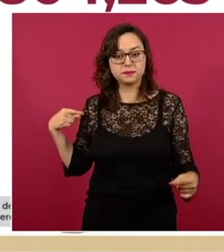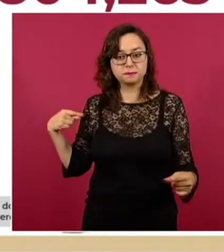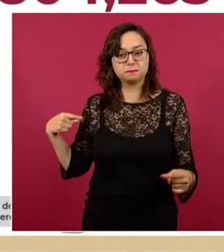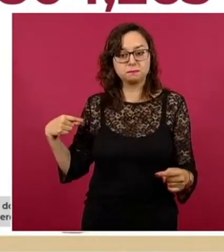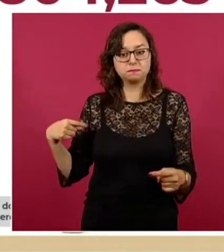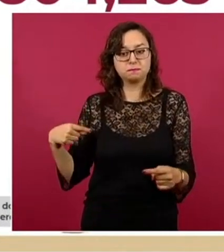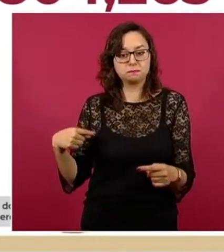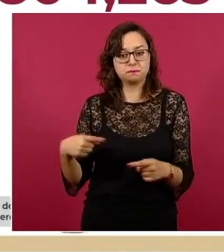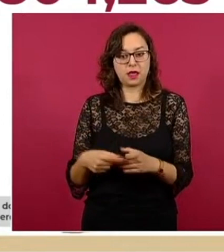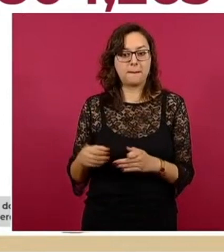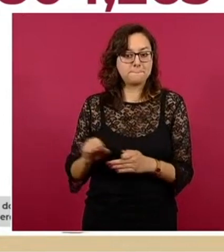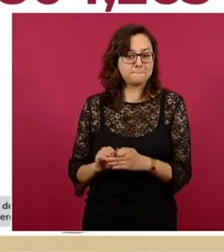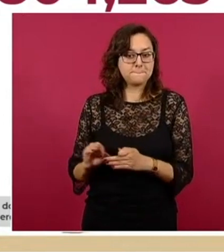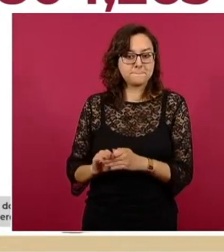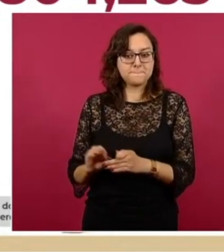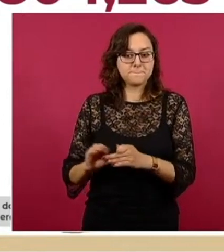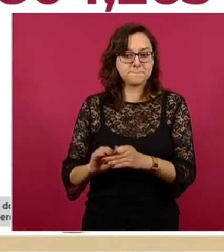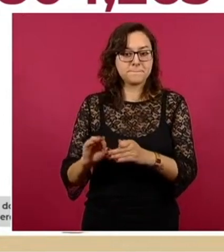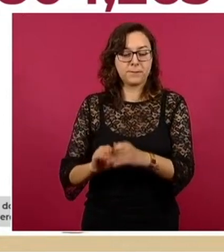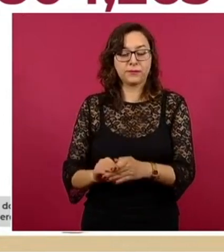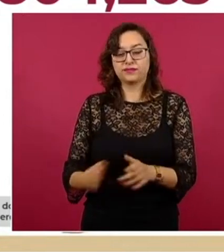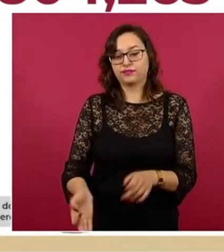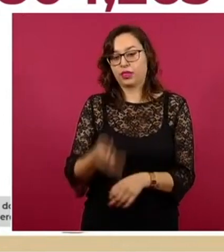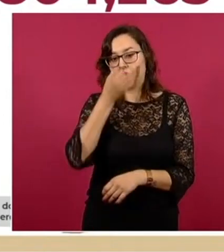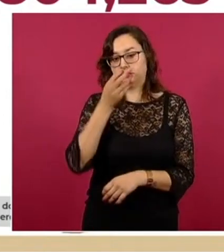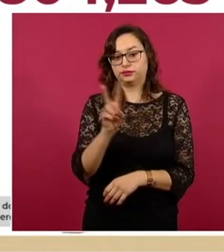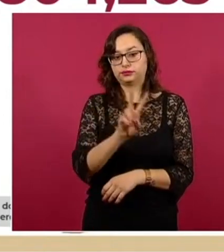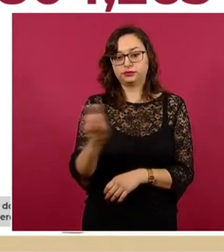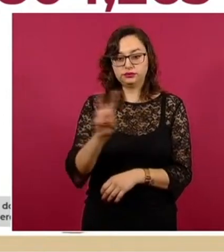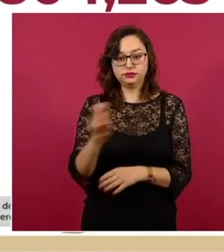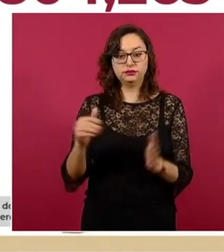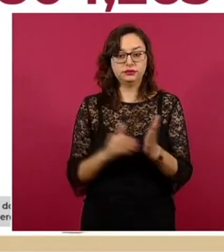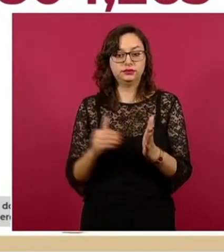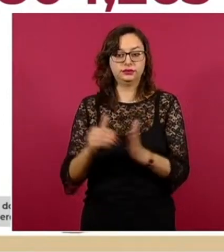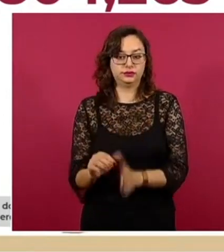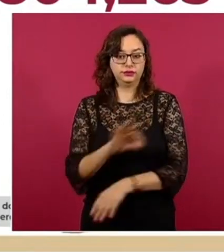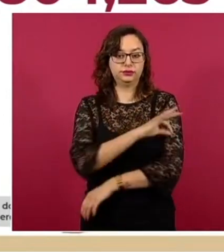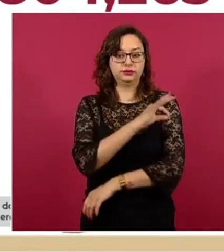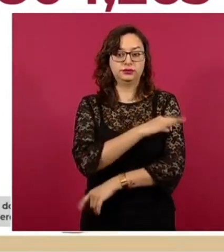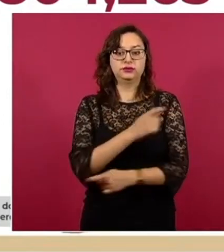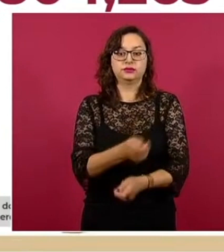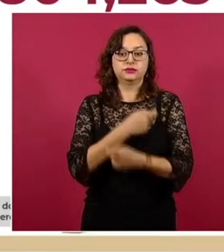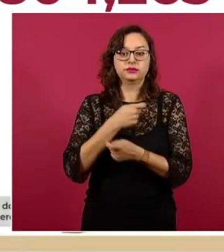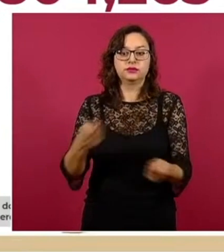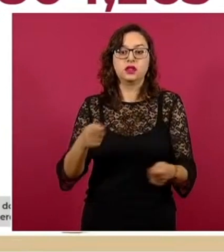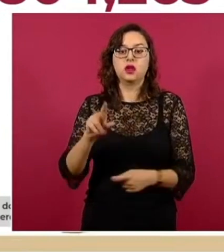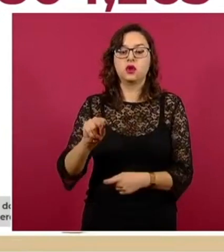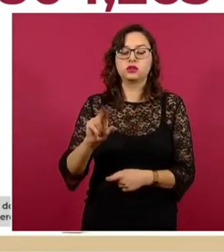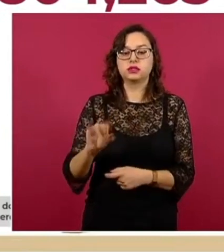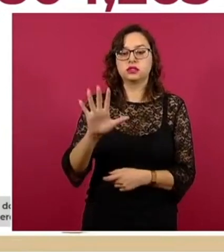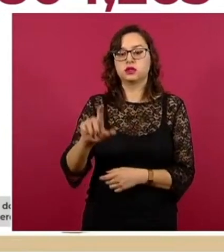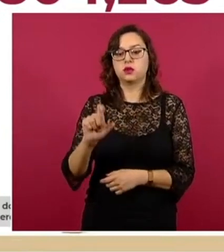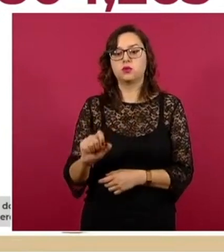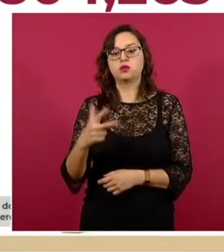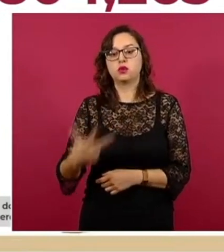Hemos puesto ya casi 200 millones de dosis en 85.8 millones de